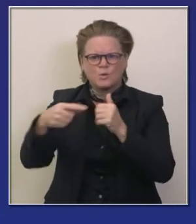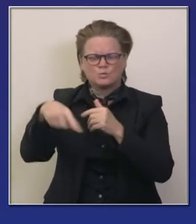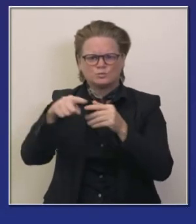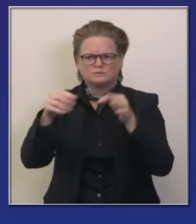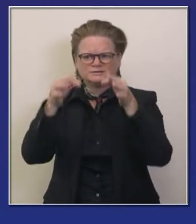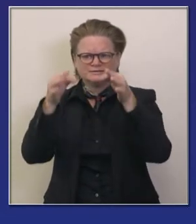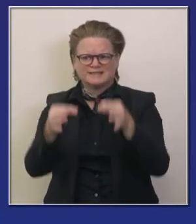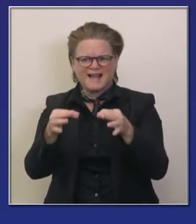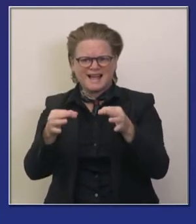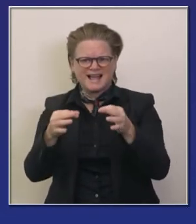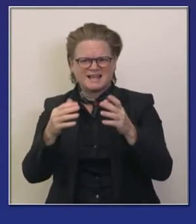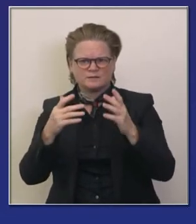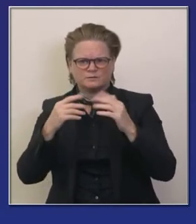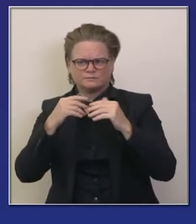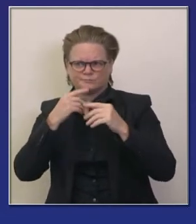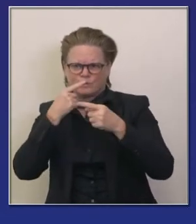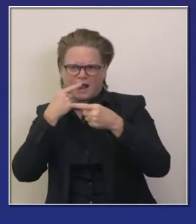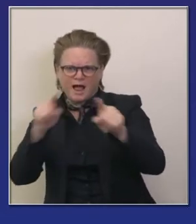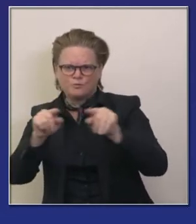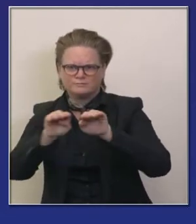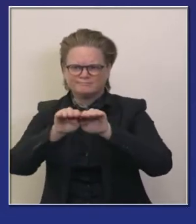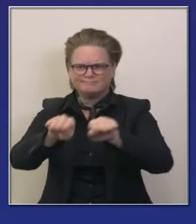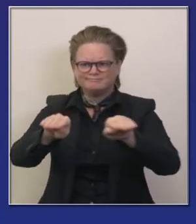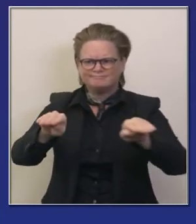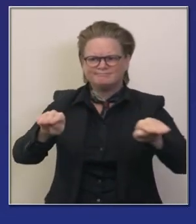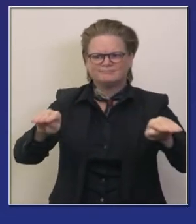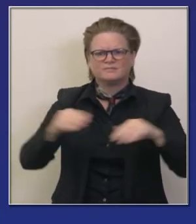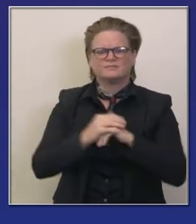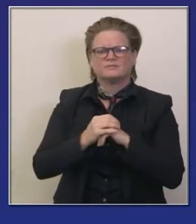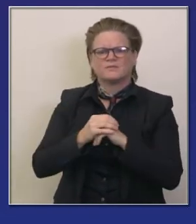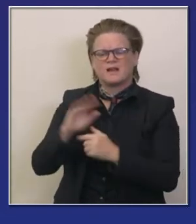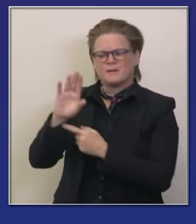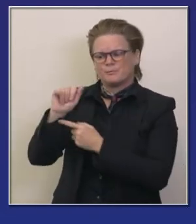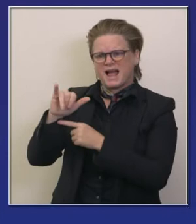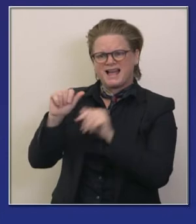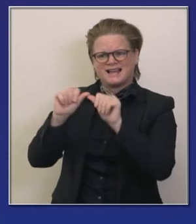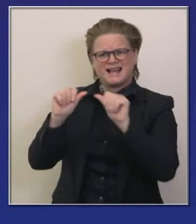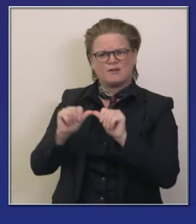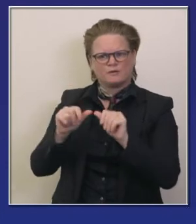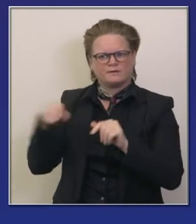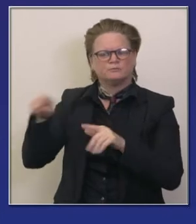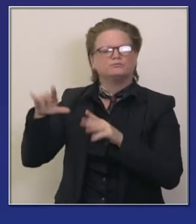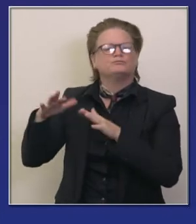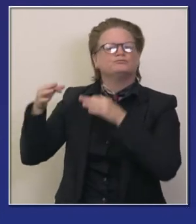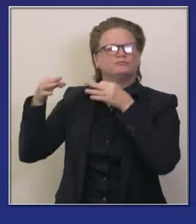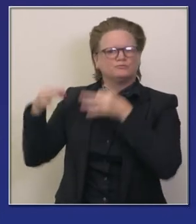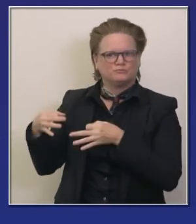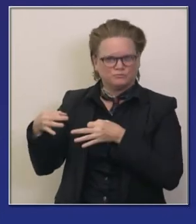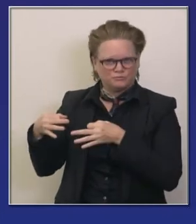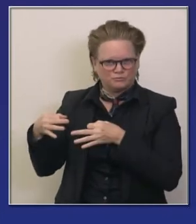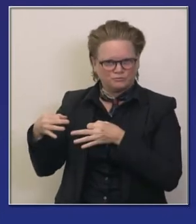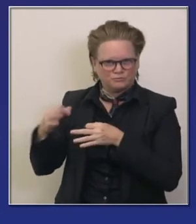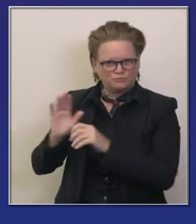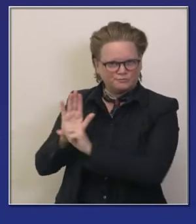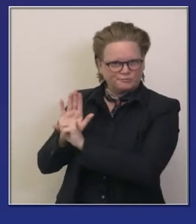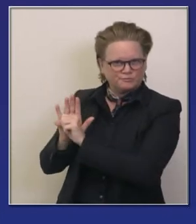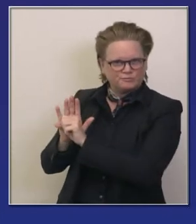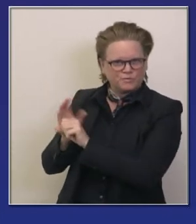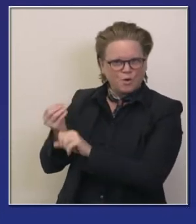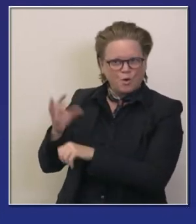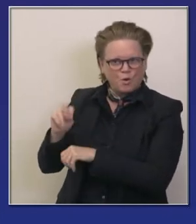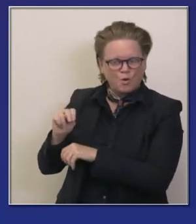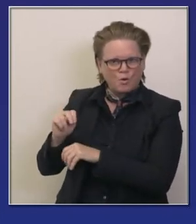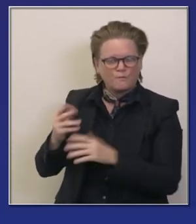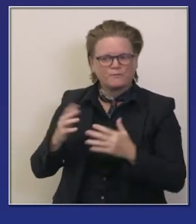abordarlas antes de que se conviertan en encabezados en las noticias hay orden de quedarse en casa pero no de acuerdo con la orden estatal de acuerdo con las